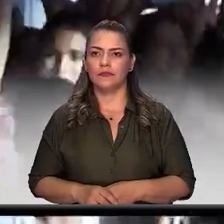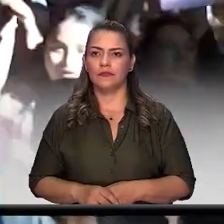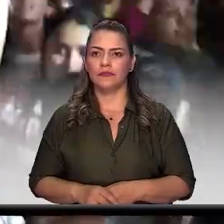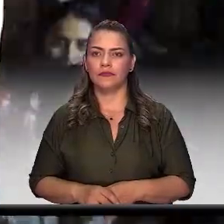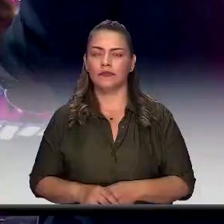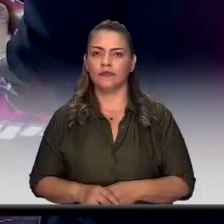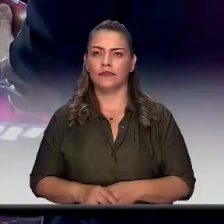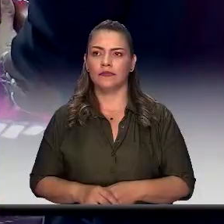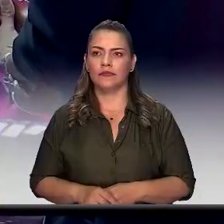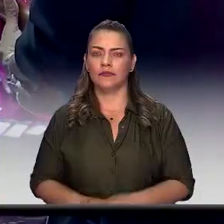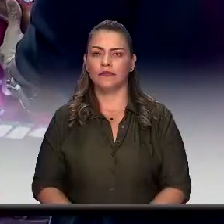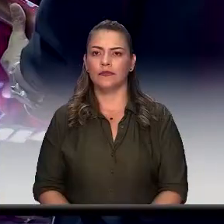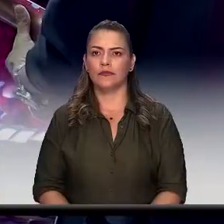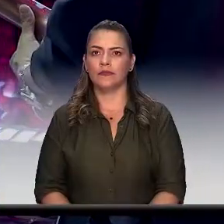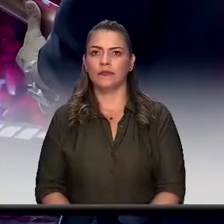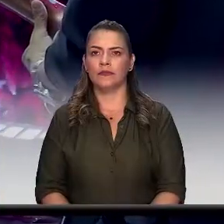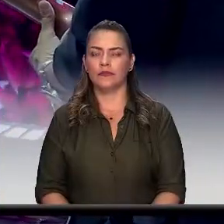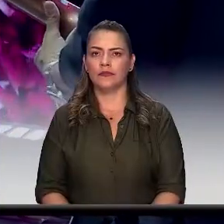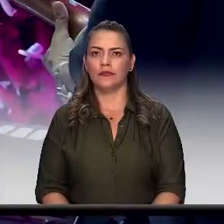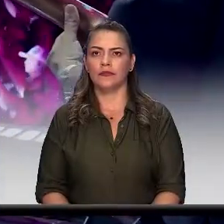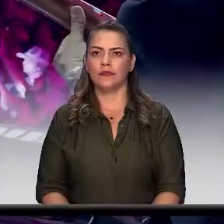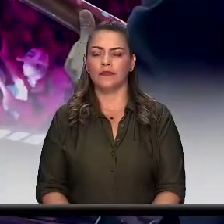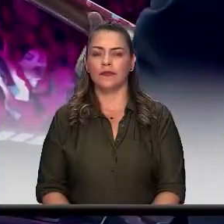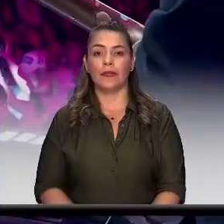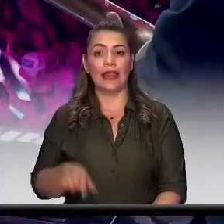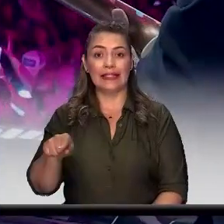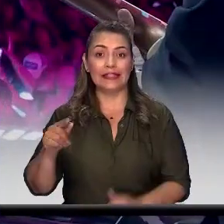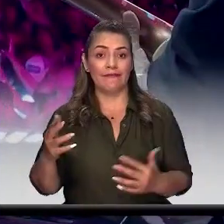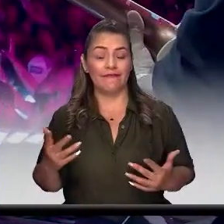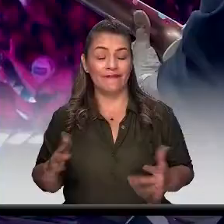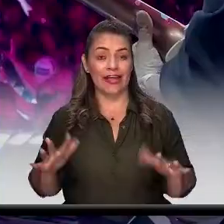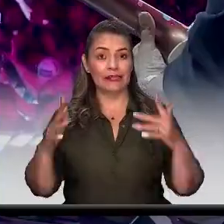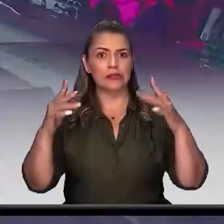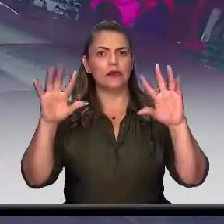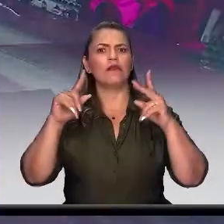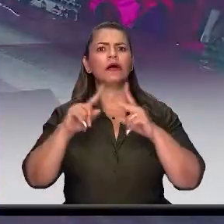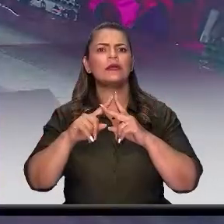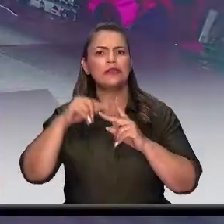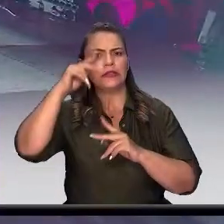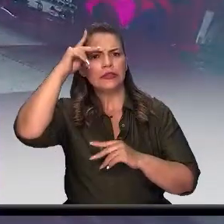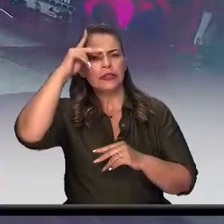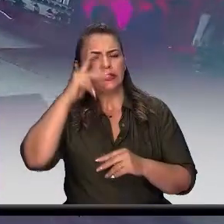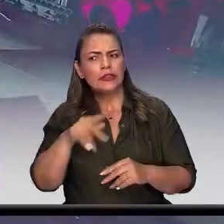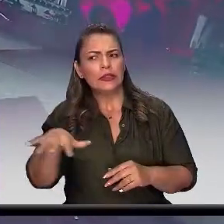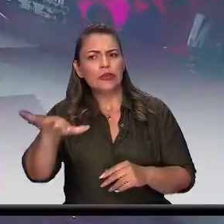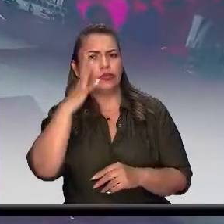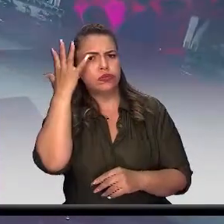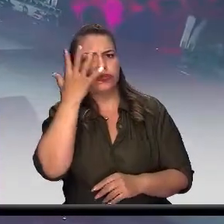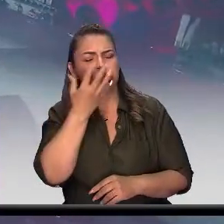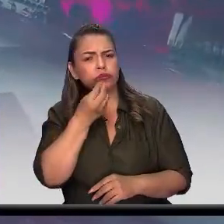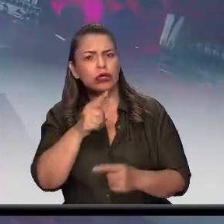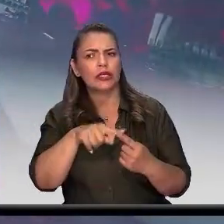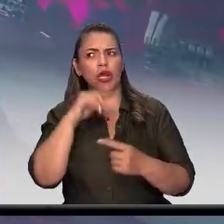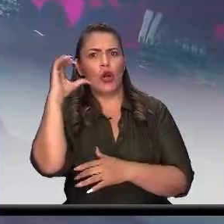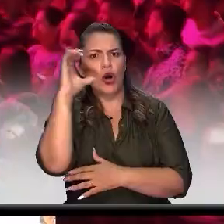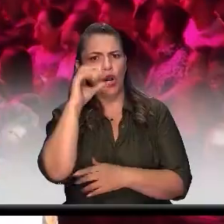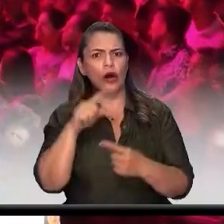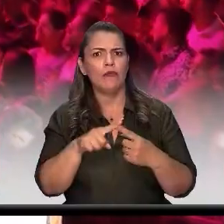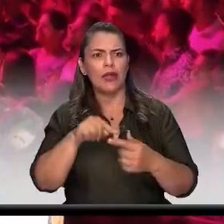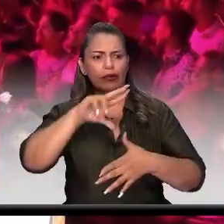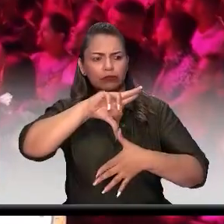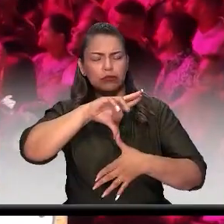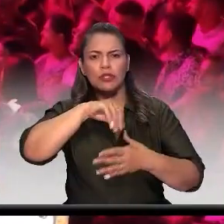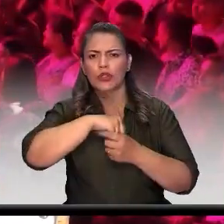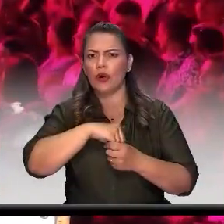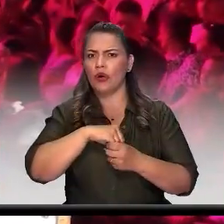hasta aquí este gran festival sigue haciendo historia en nuestra ciudad en Colombia y en todo Latinoamérica